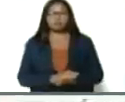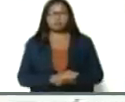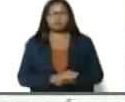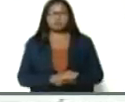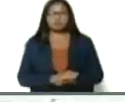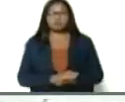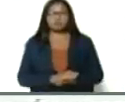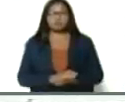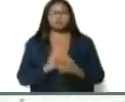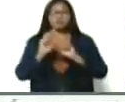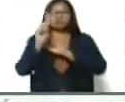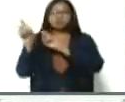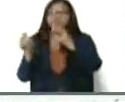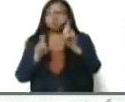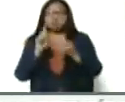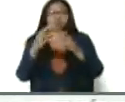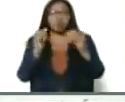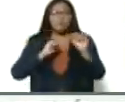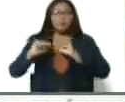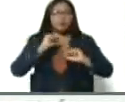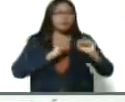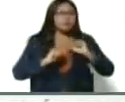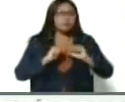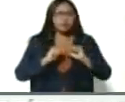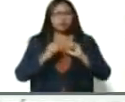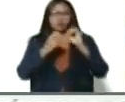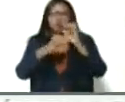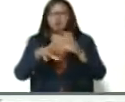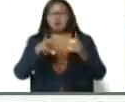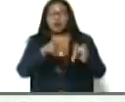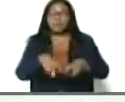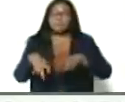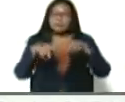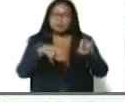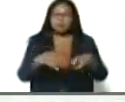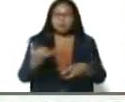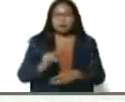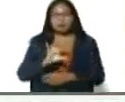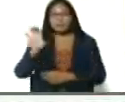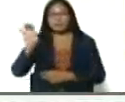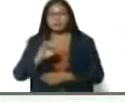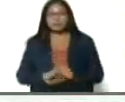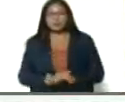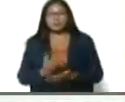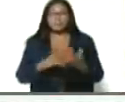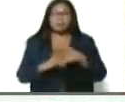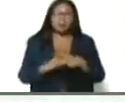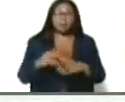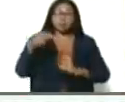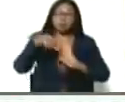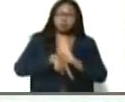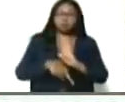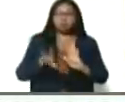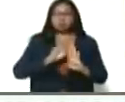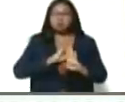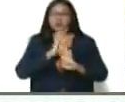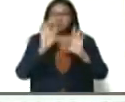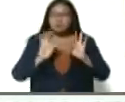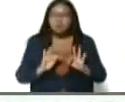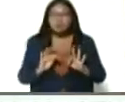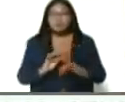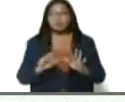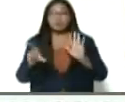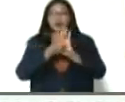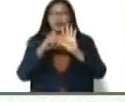con todos los movimientos campesinos, productores del país, y vamos a una reforma profunda de la ley